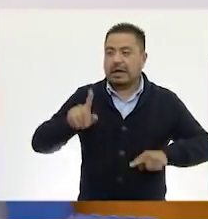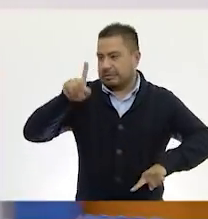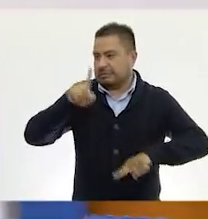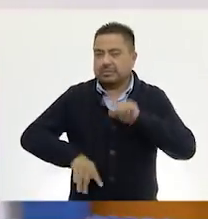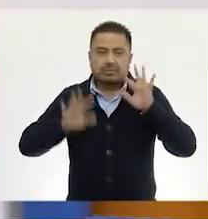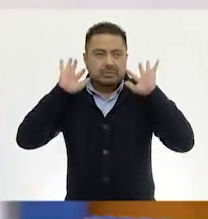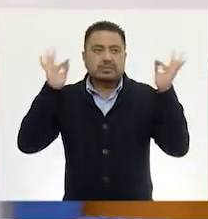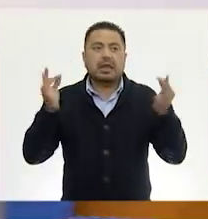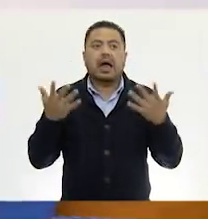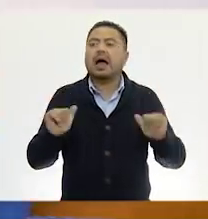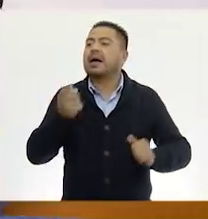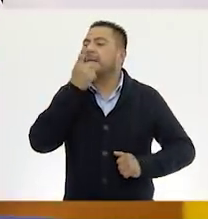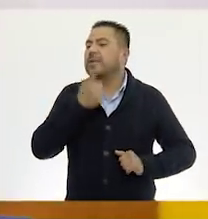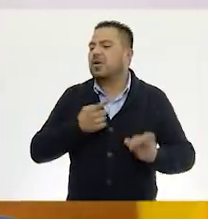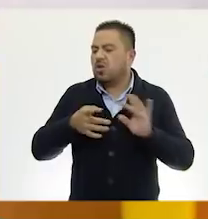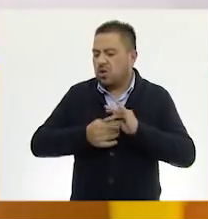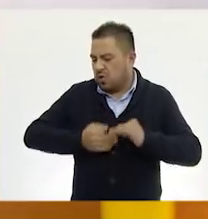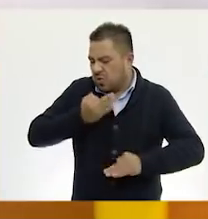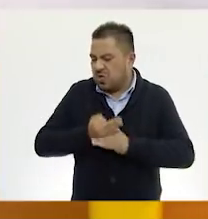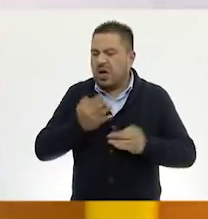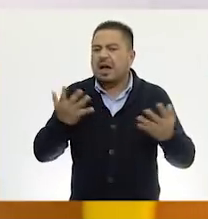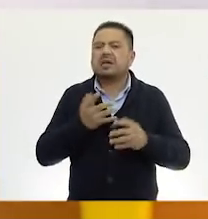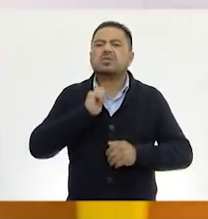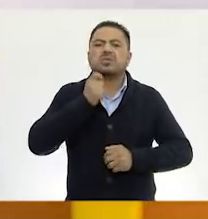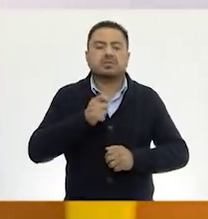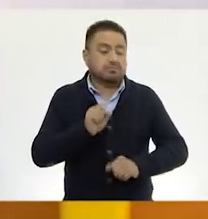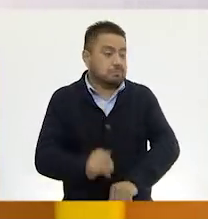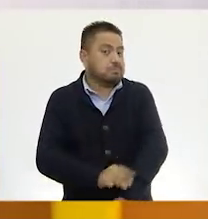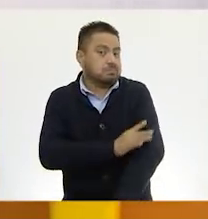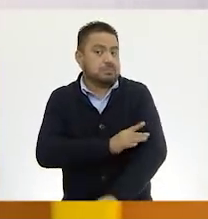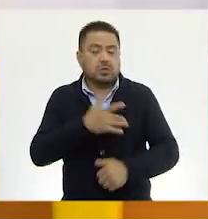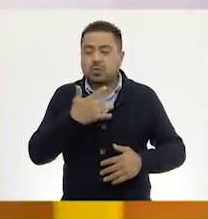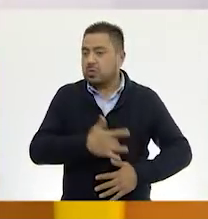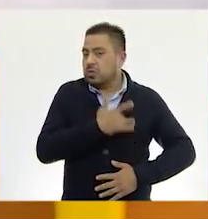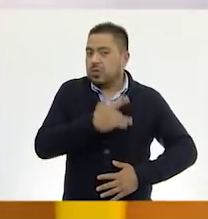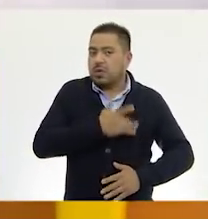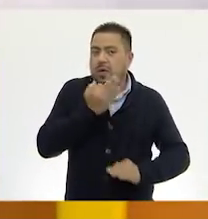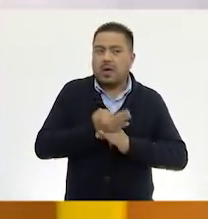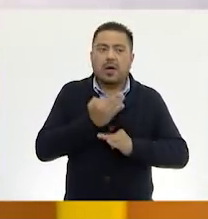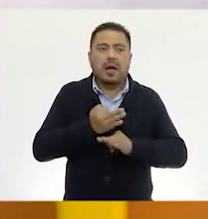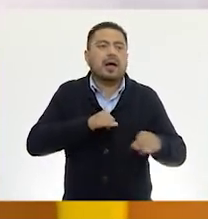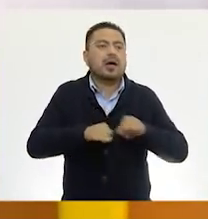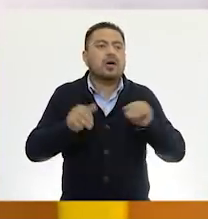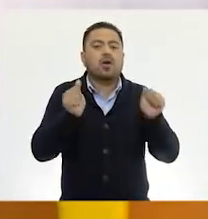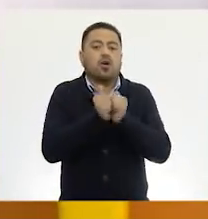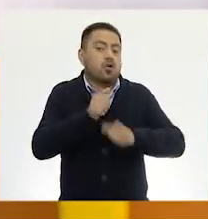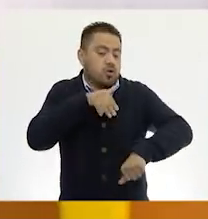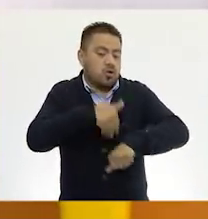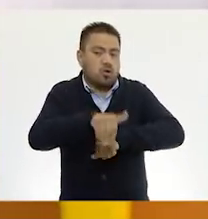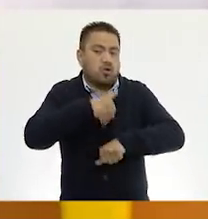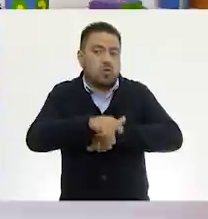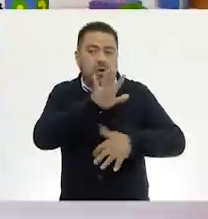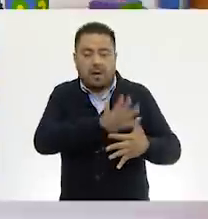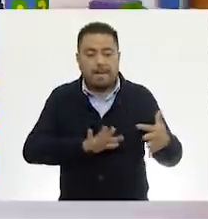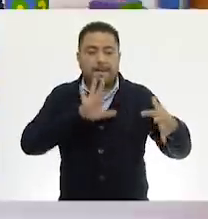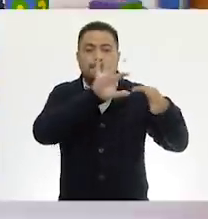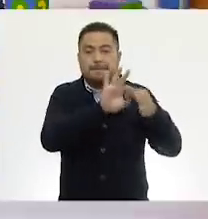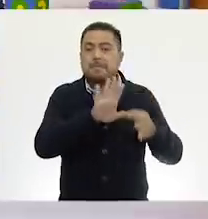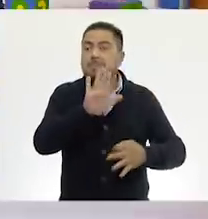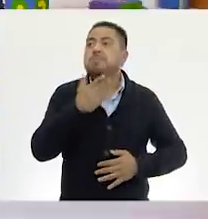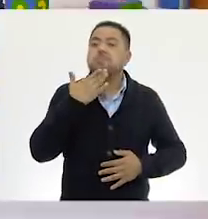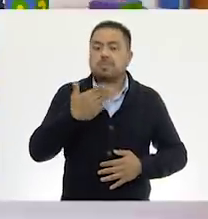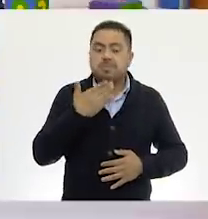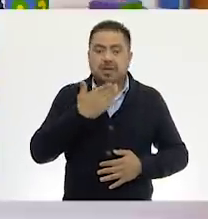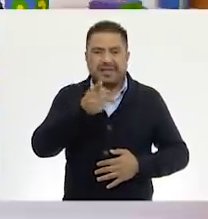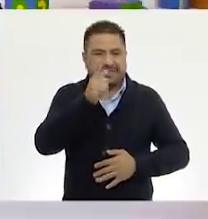el cubro de bocas. ahora sí, cuéntanos, ¿qué vamos a hacer? Muy emocionado. Estoy bastante emocionado porque vamos a trabajar con los números. Muy bien.